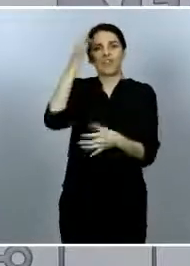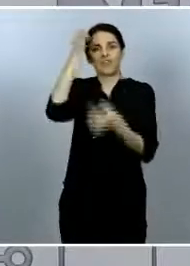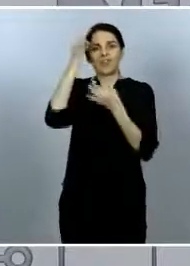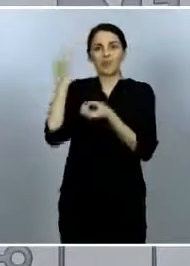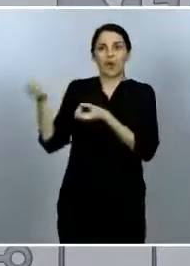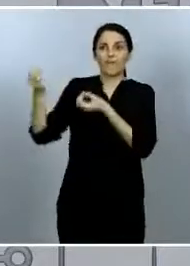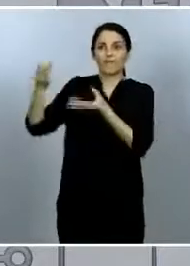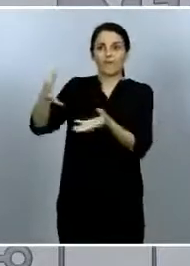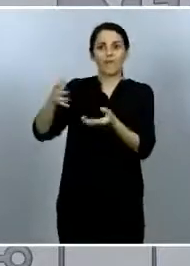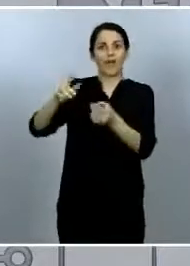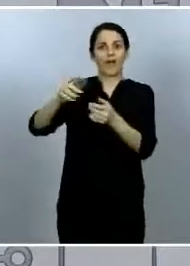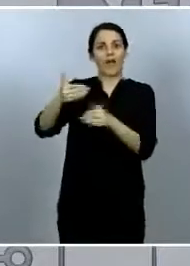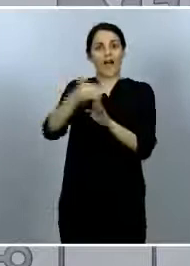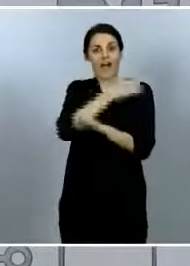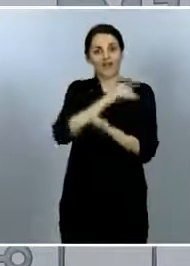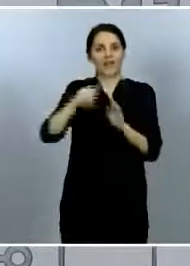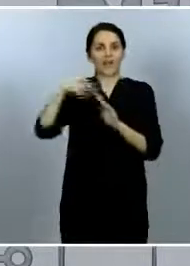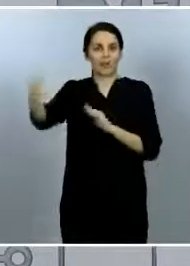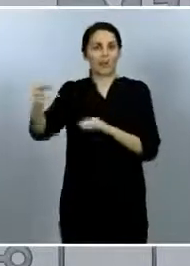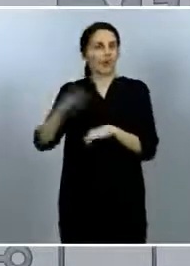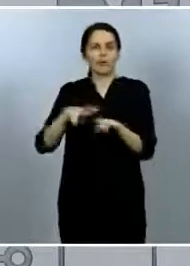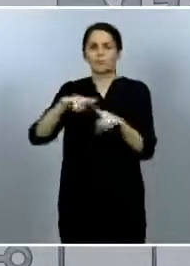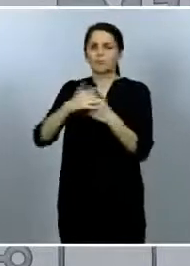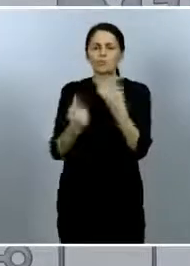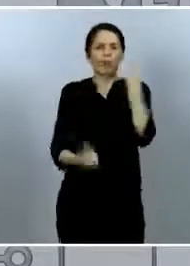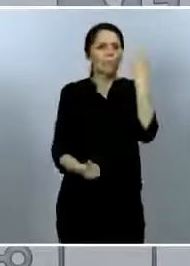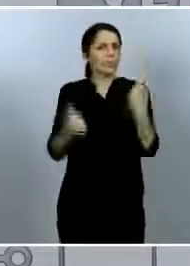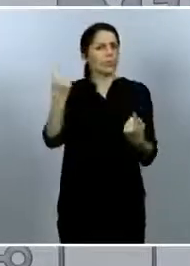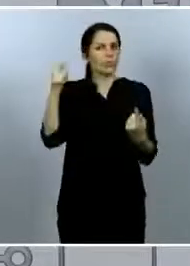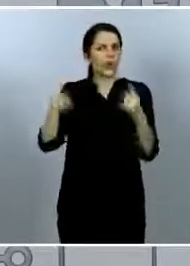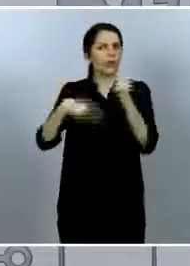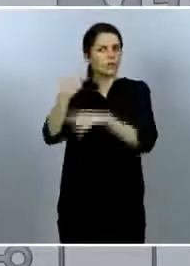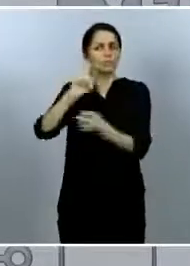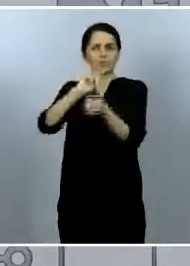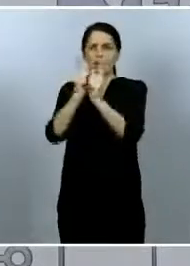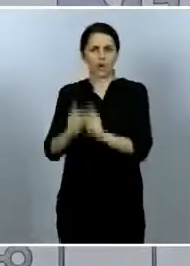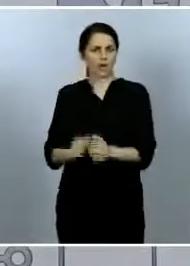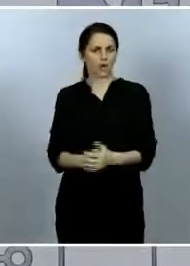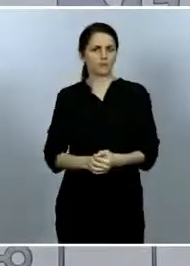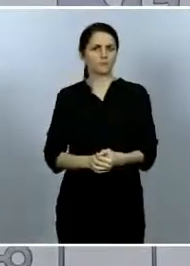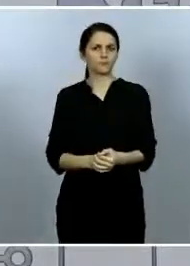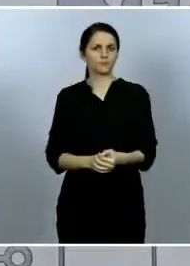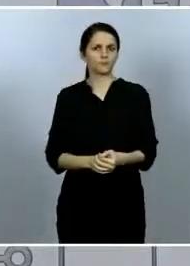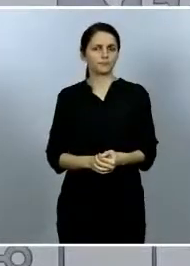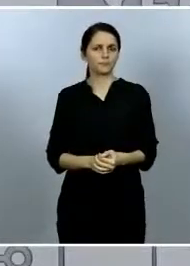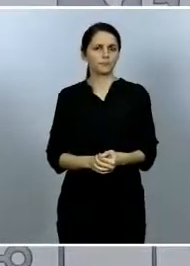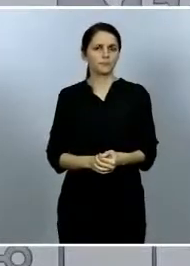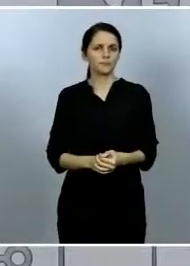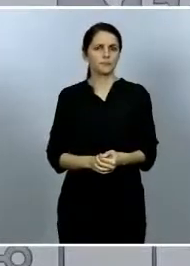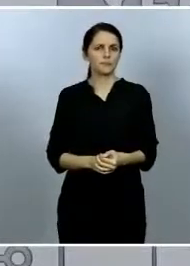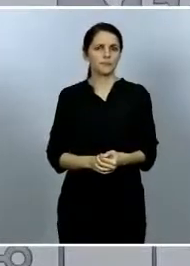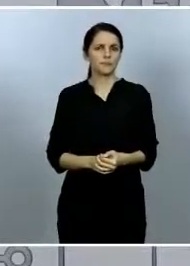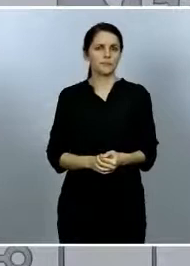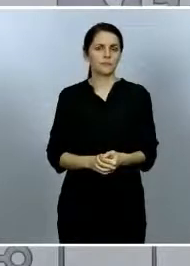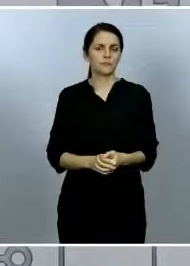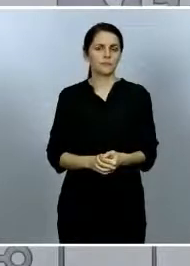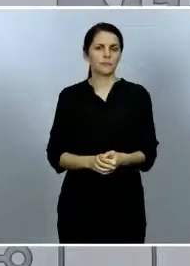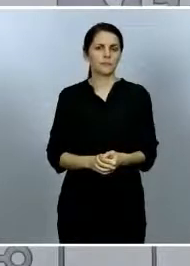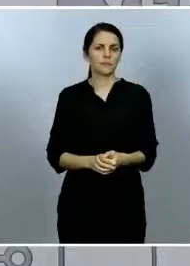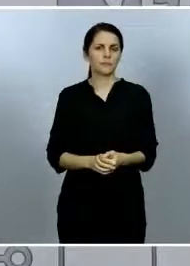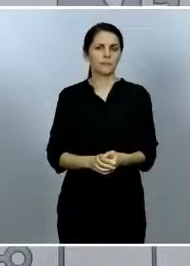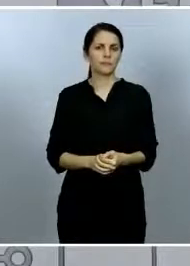pero son situaciones puntuales que se van a corregir sí que es verdad que a medida que se detectan